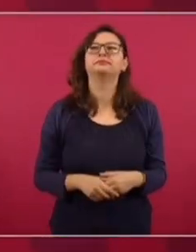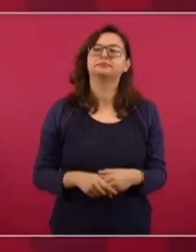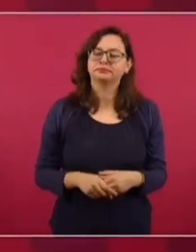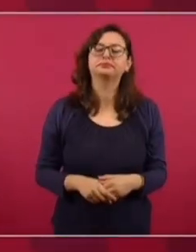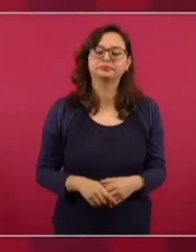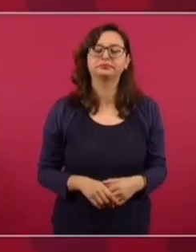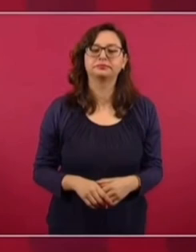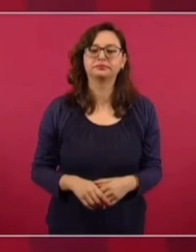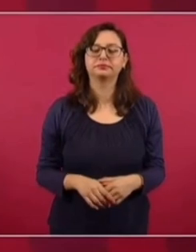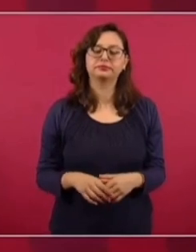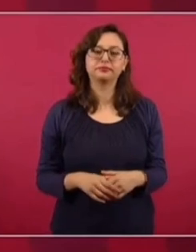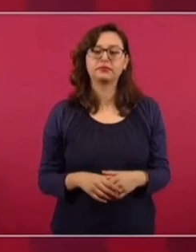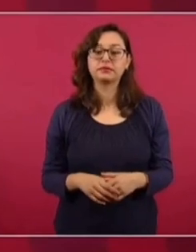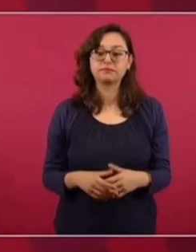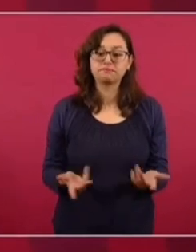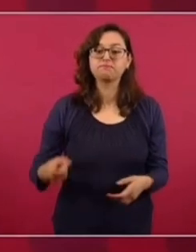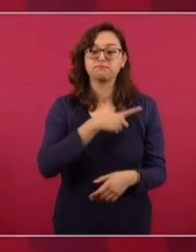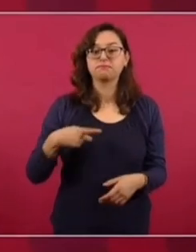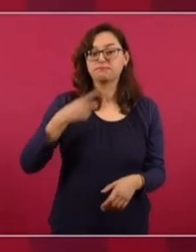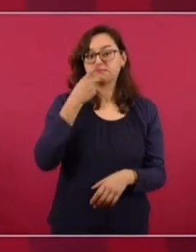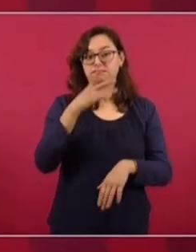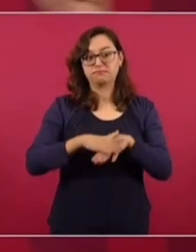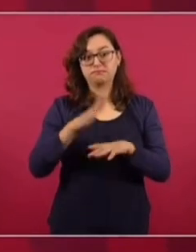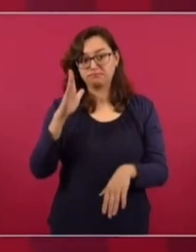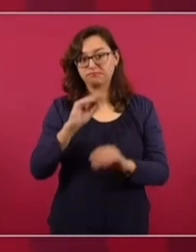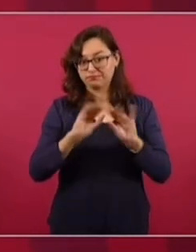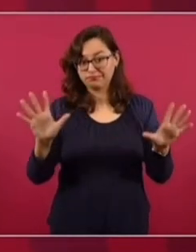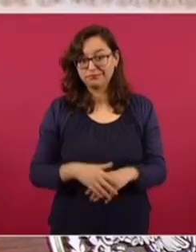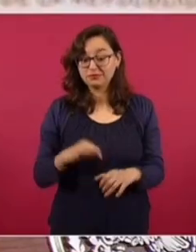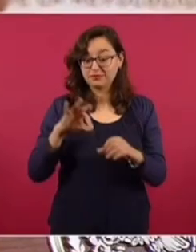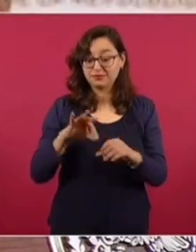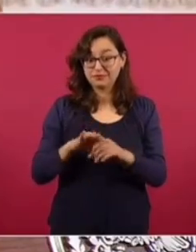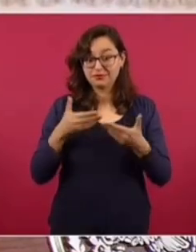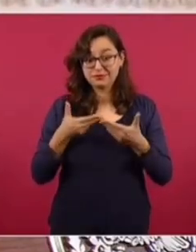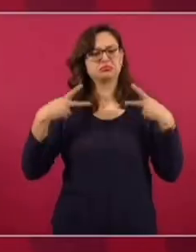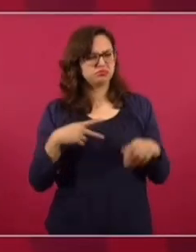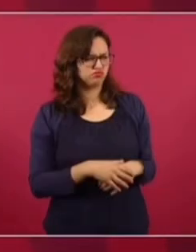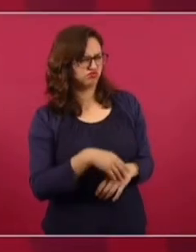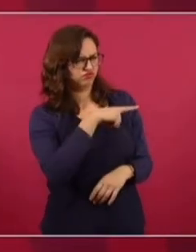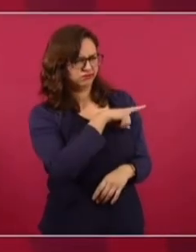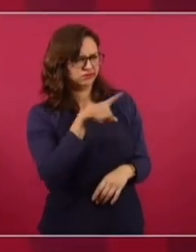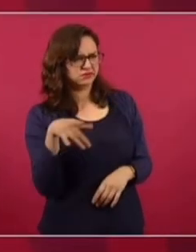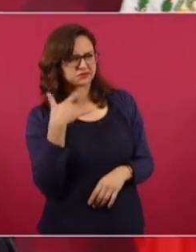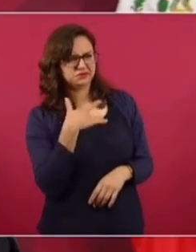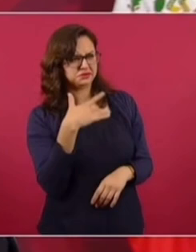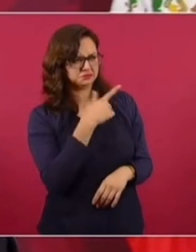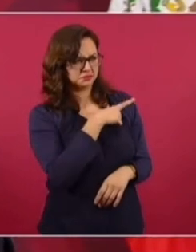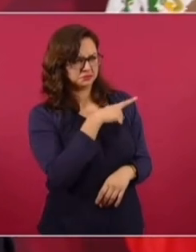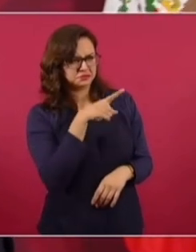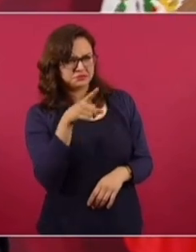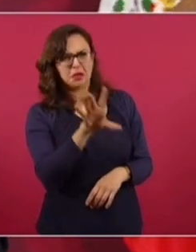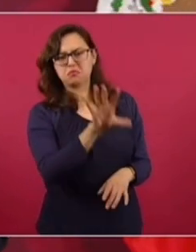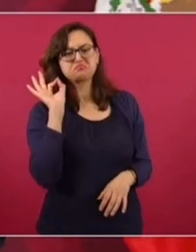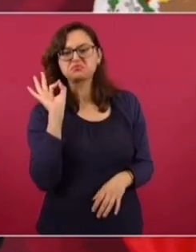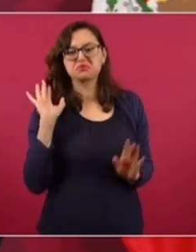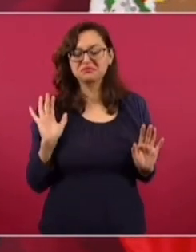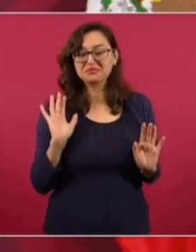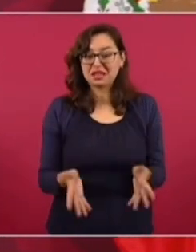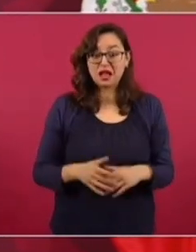O la cantidad. Hablando también con toda claridad. Si se abre, se mete la mafia. Va la encuesta. ¿Quién te gustaría?